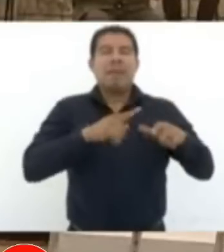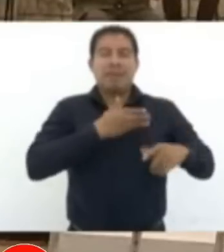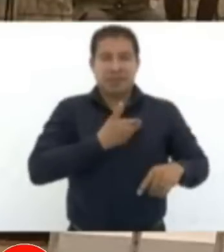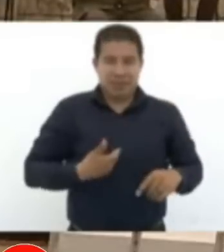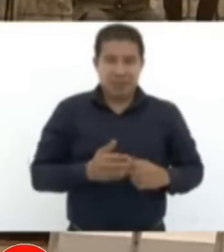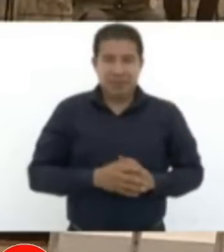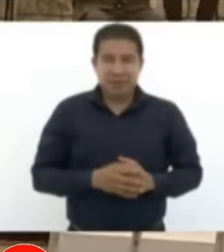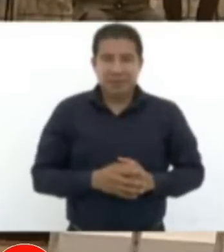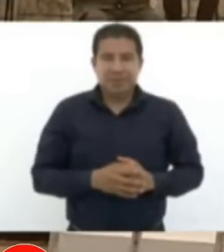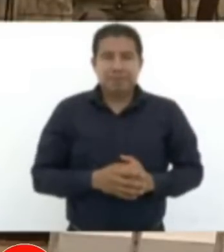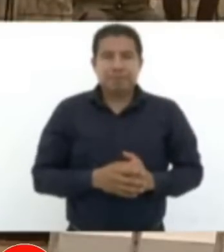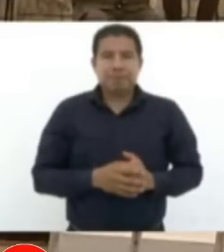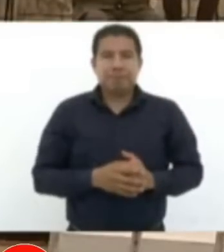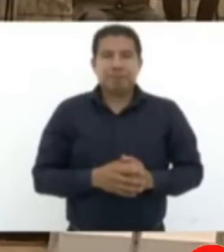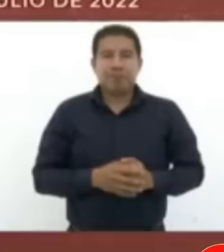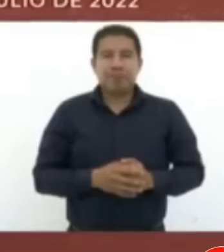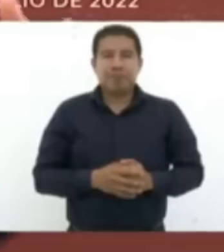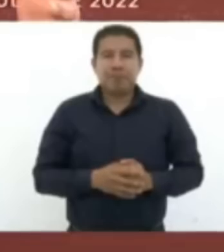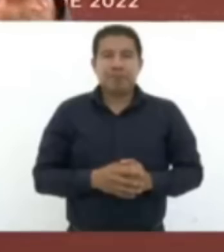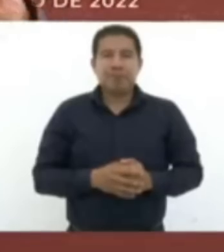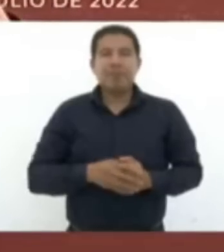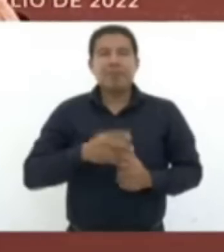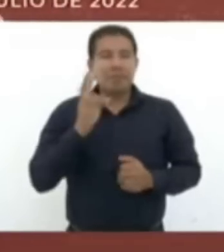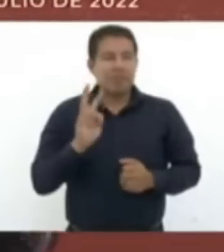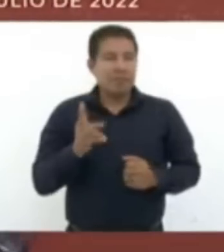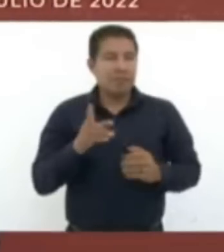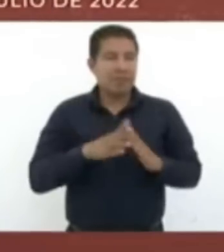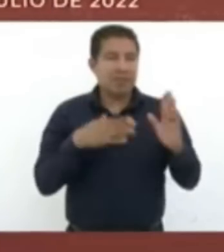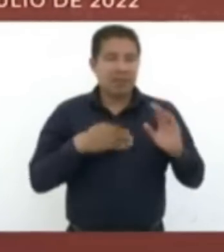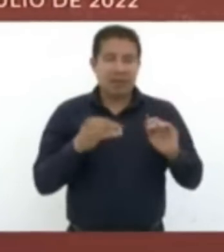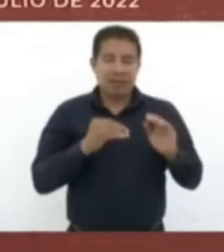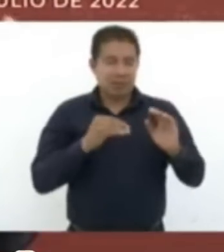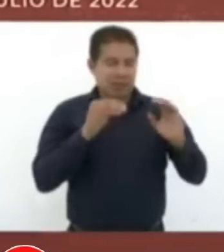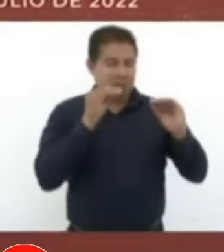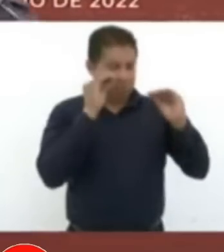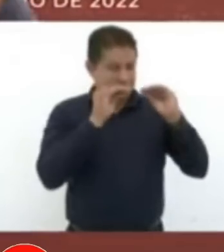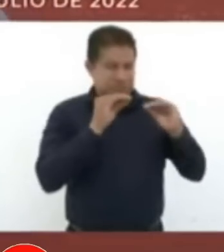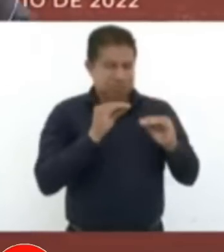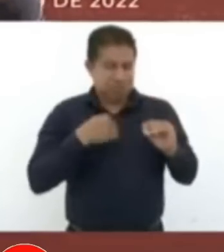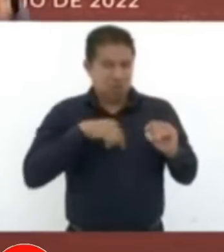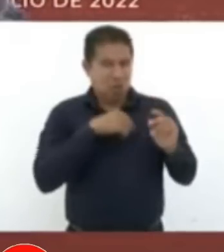Además, va a quedar todo bien